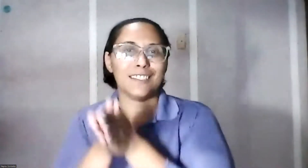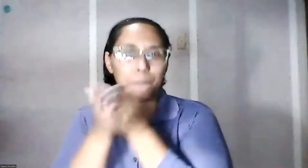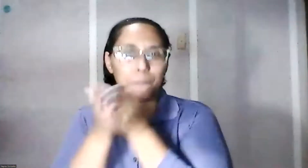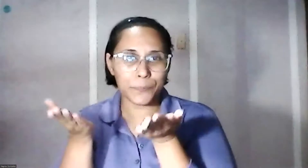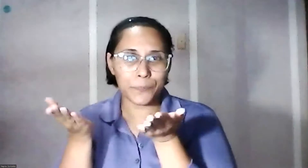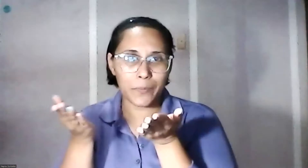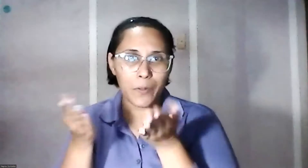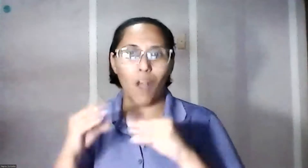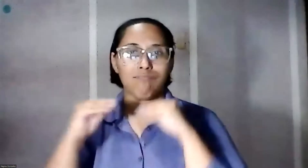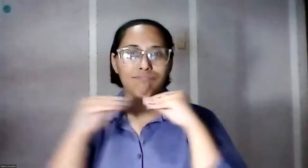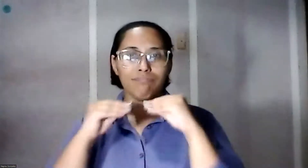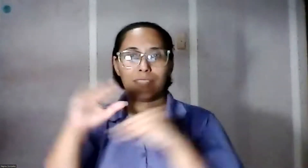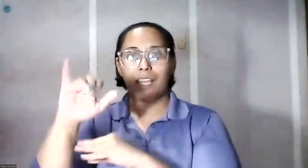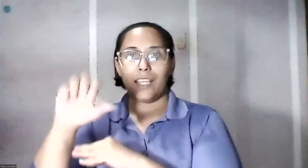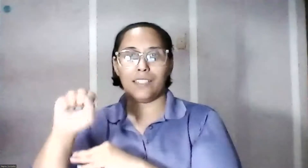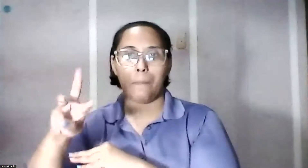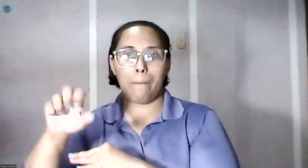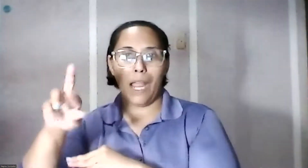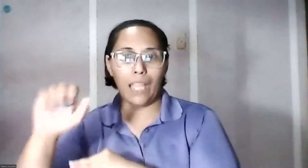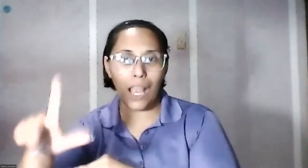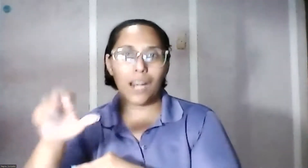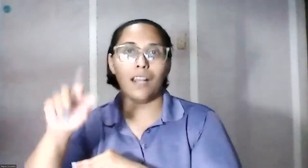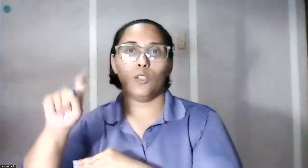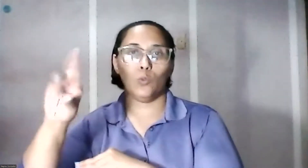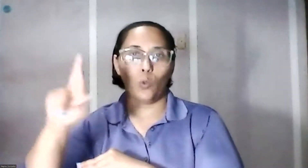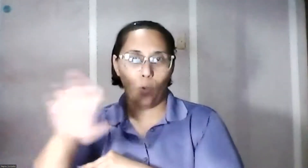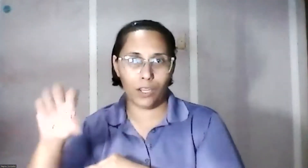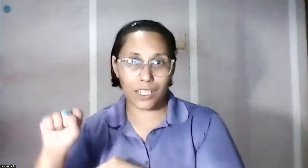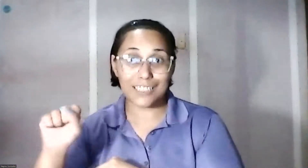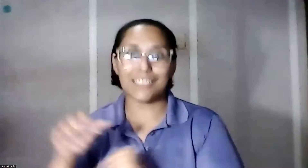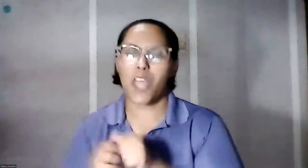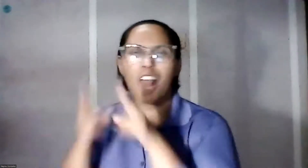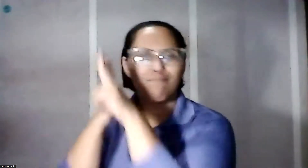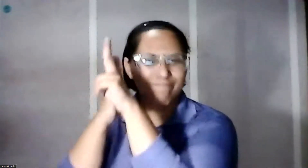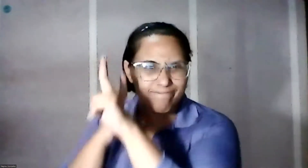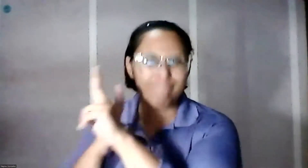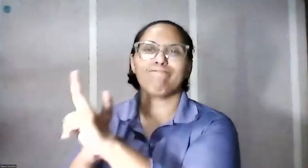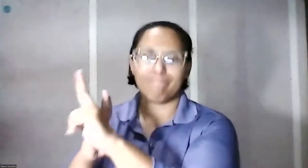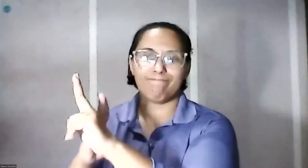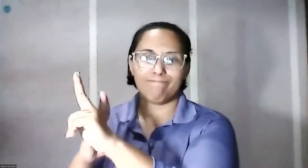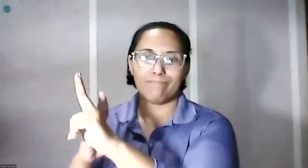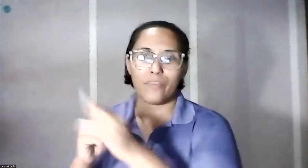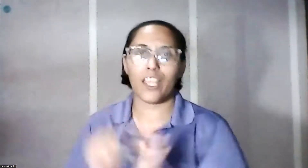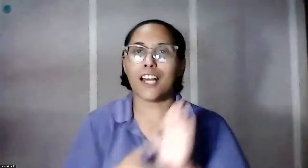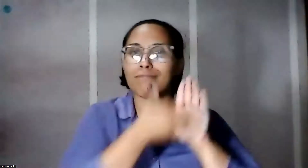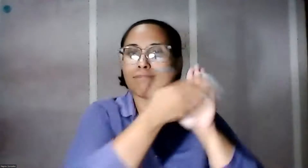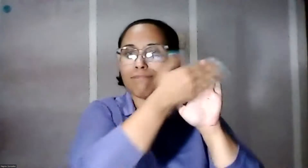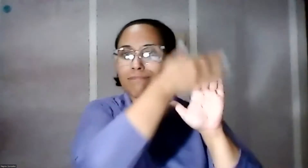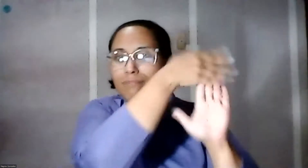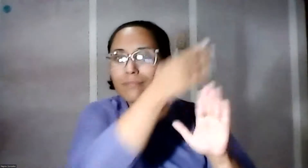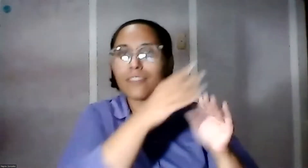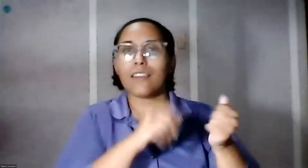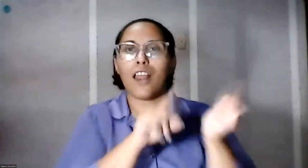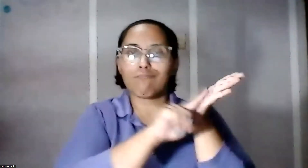fue editado por Ismael Torres, como mencionaste al principio, quien me honró por la encomienda, ¿verdad?, de desarrollar la investigación